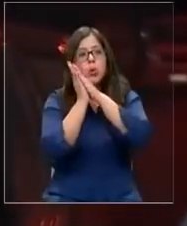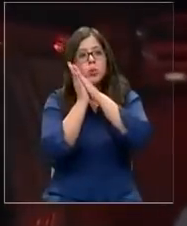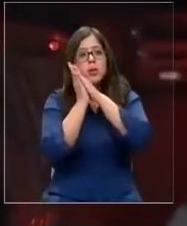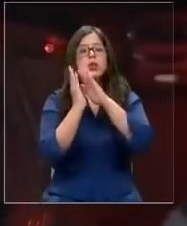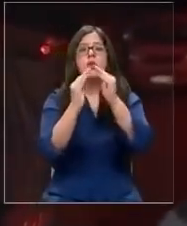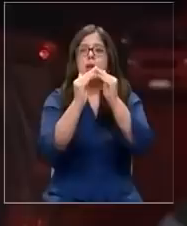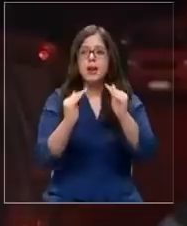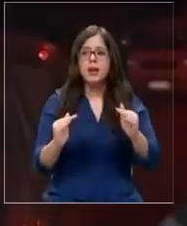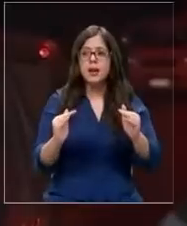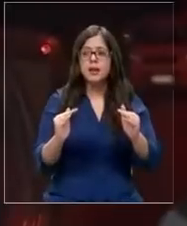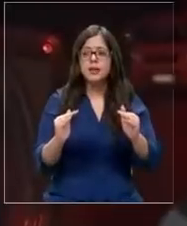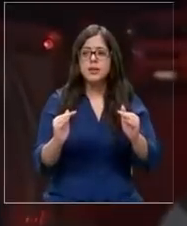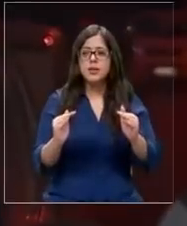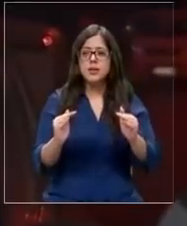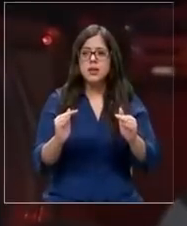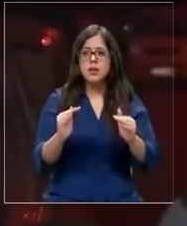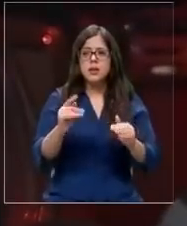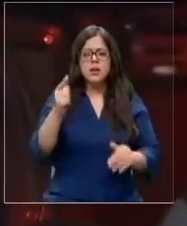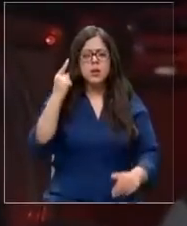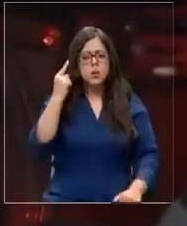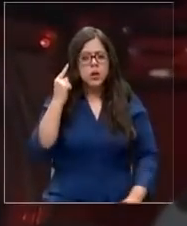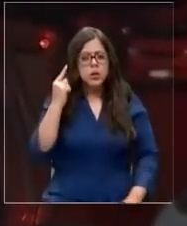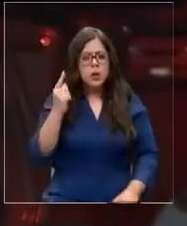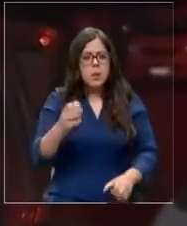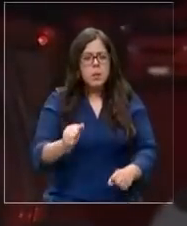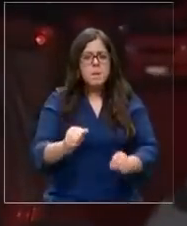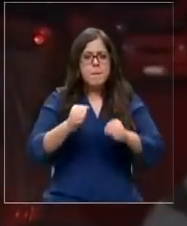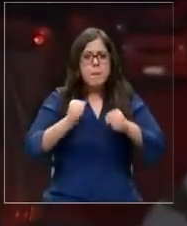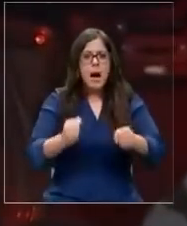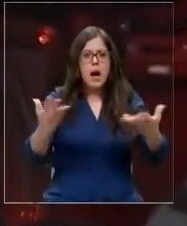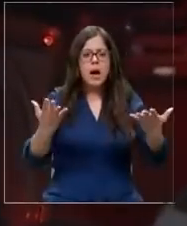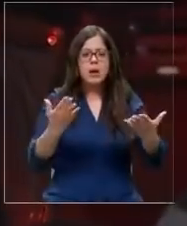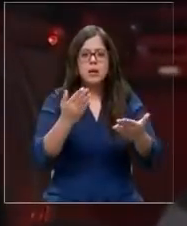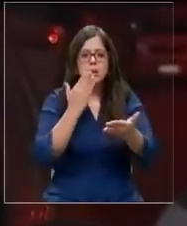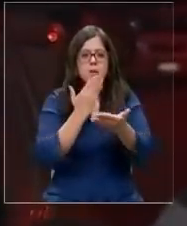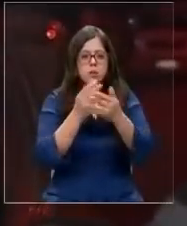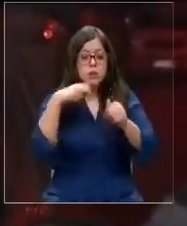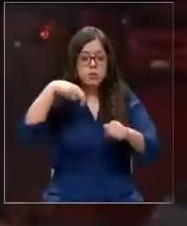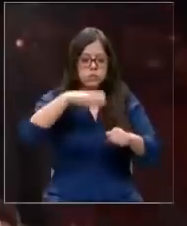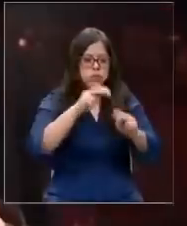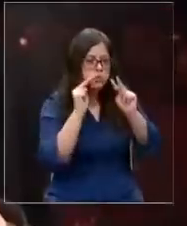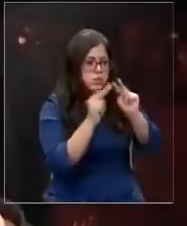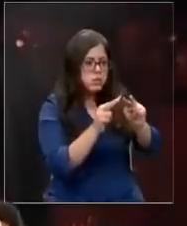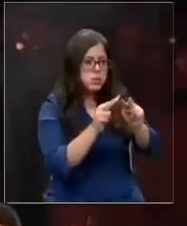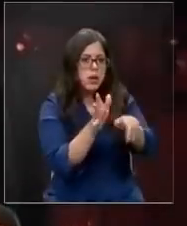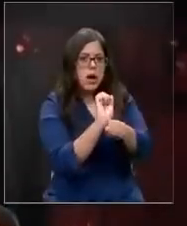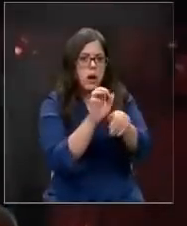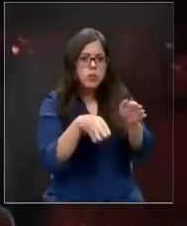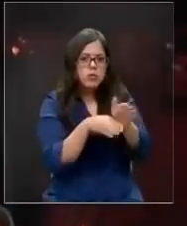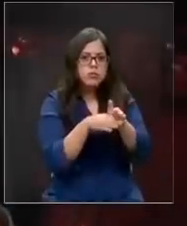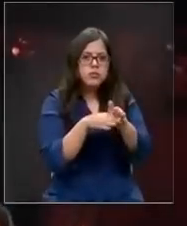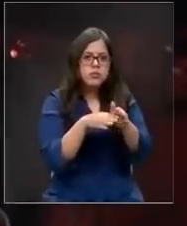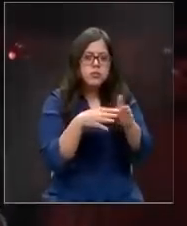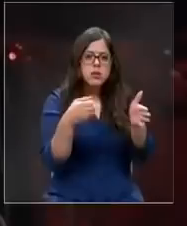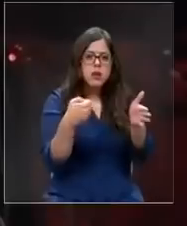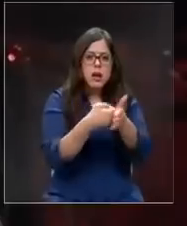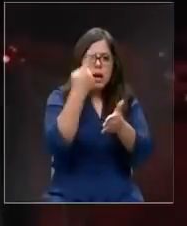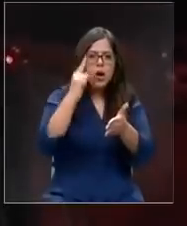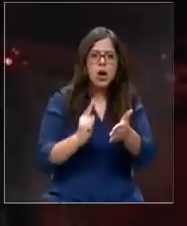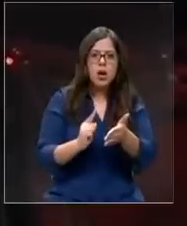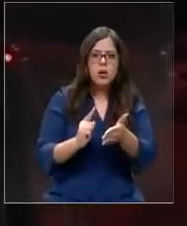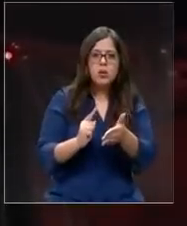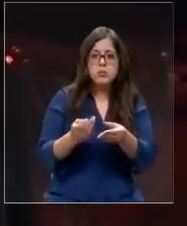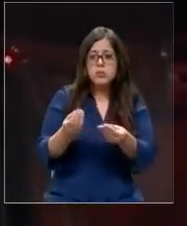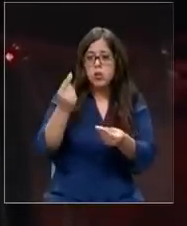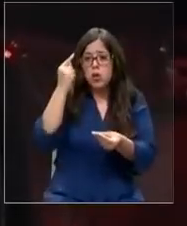la casa y sentimos un golpe. Al bajar nos dimos cuenta que el auto estaba chocado. Imagino que mucha impotencia. Impotencia